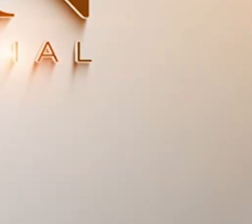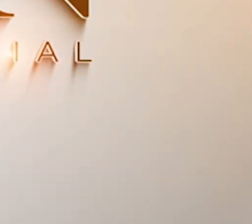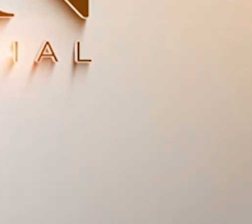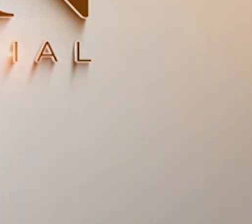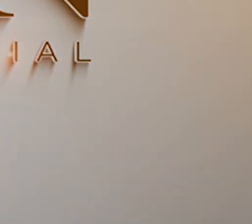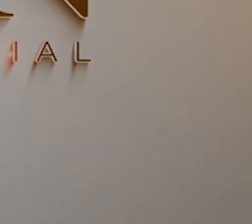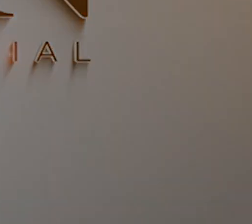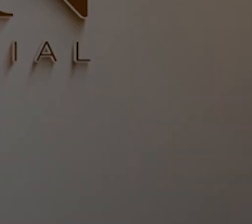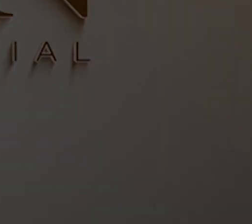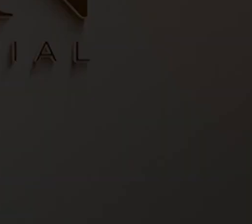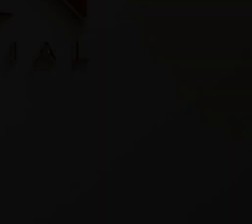¡Gracias video!